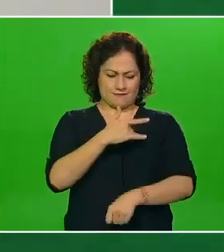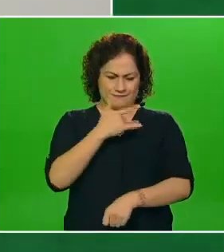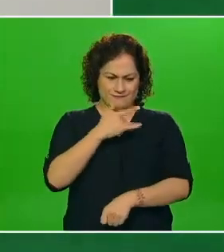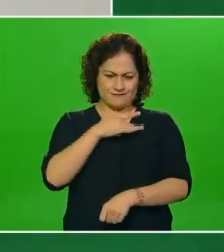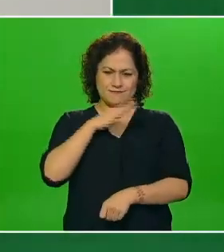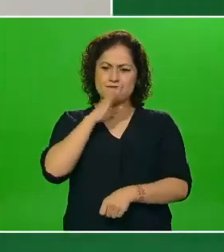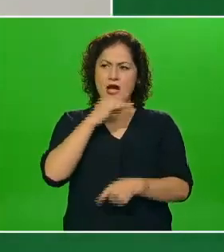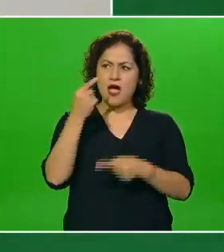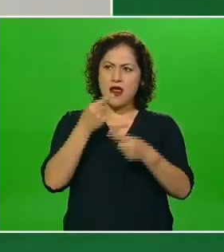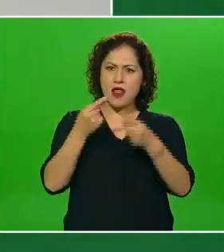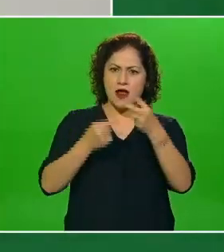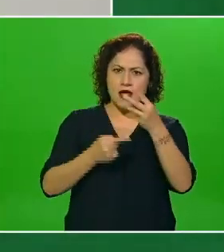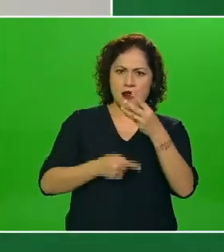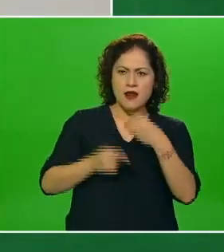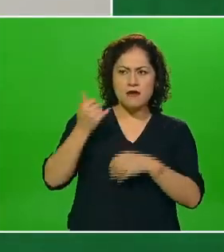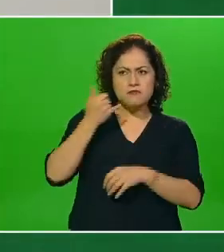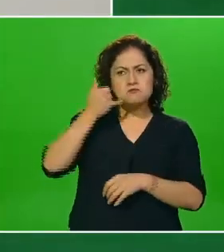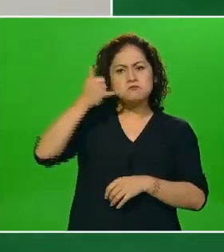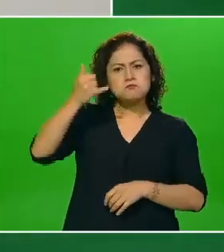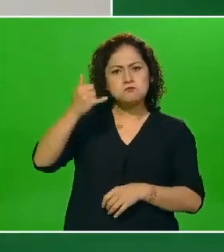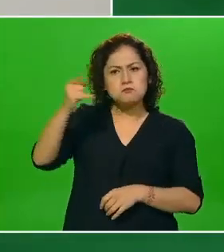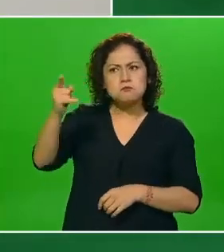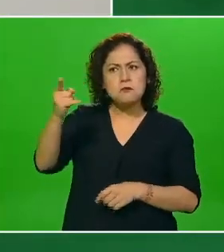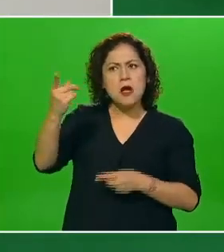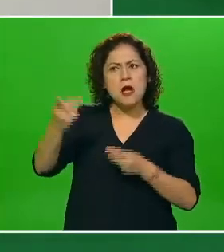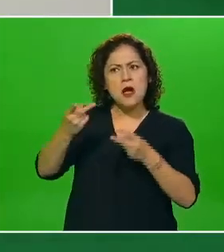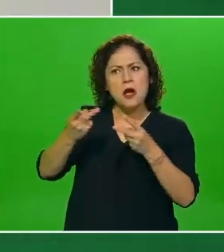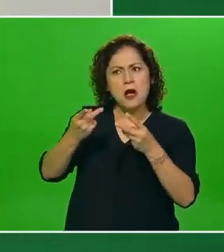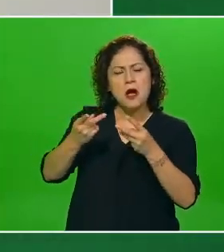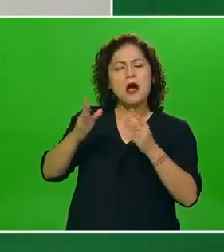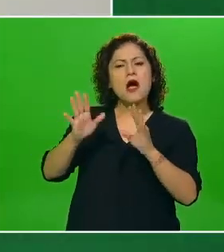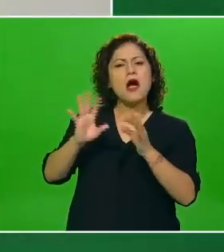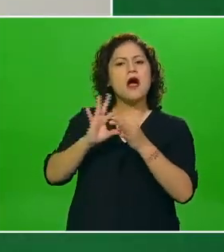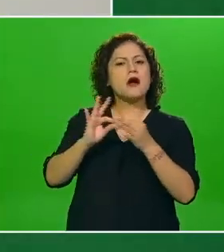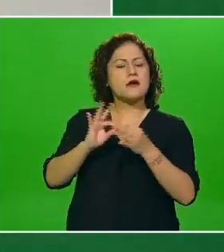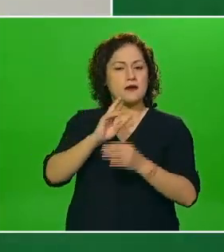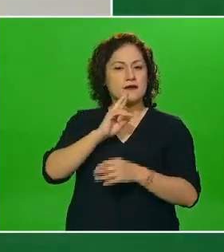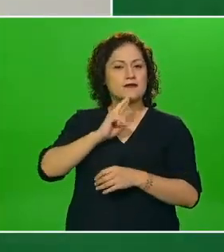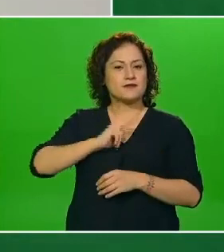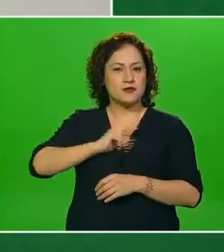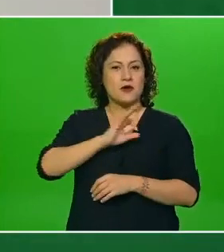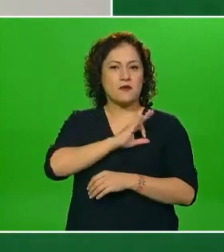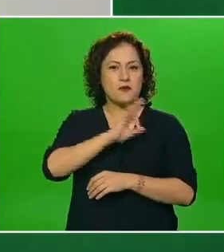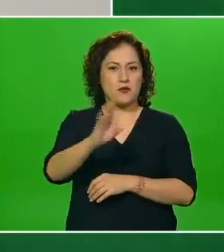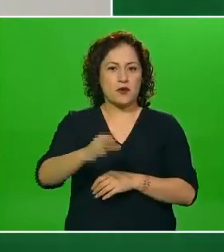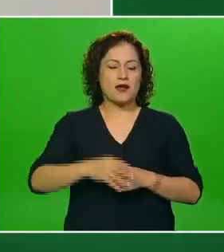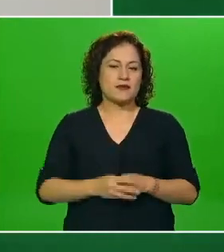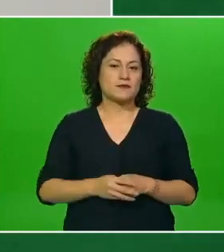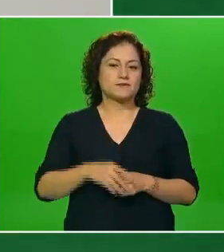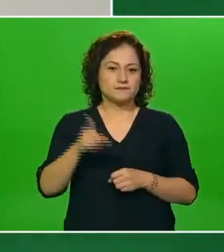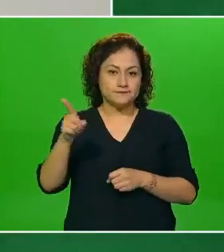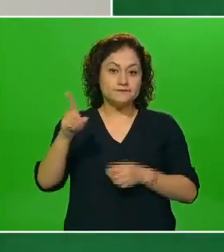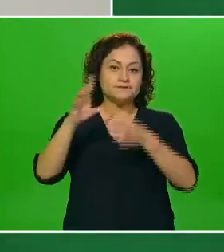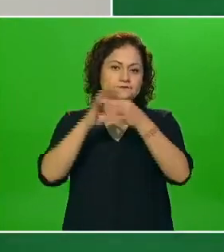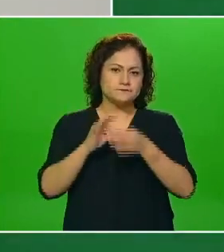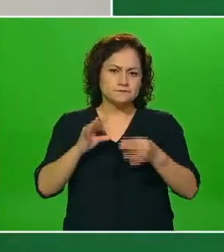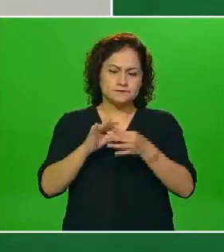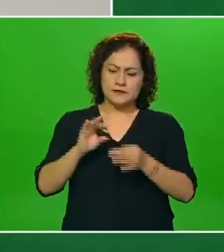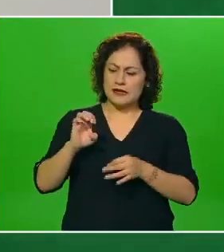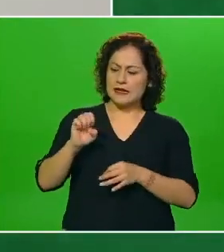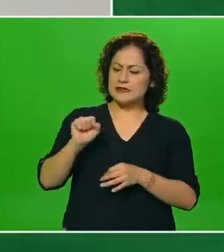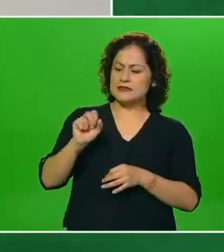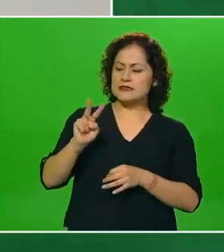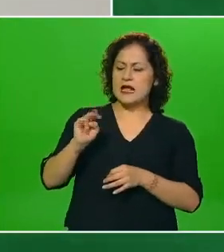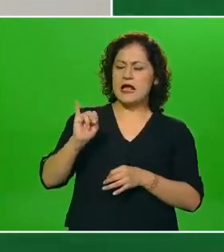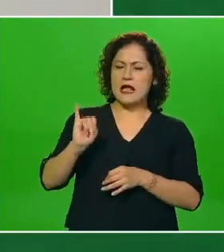síntomas ahí le pueden resolver la duda de si estamos hablando de elementos que conforman una SAVI no grave y que por lo tanto